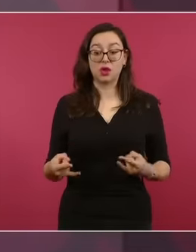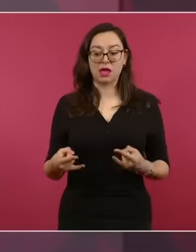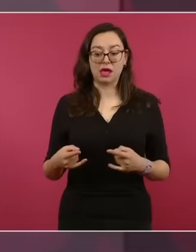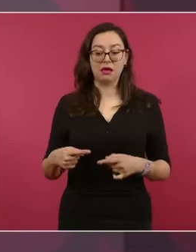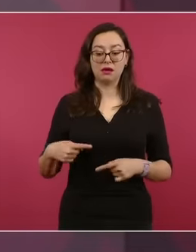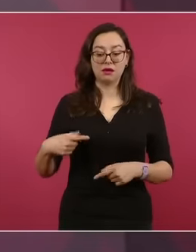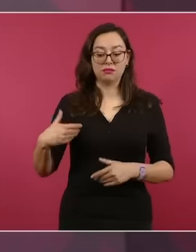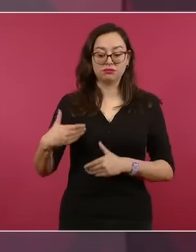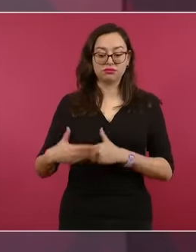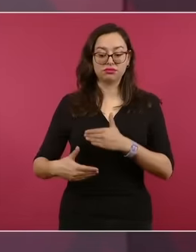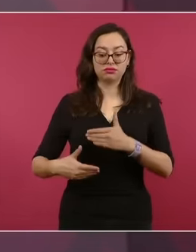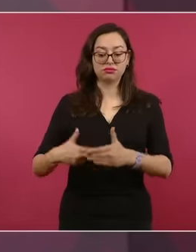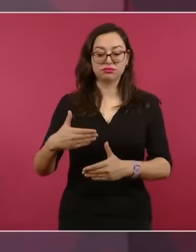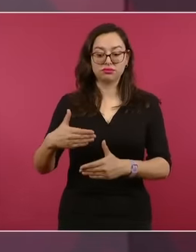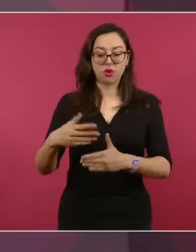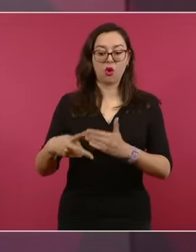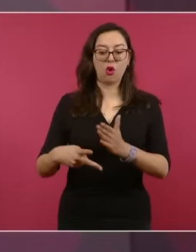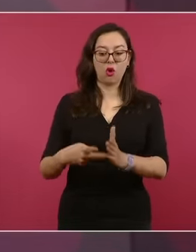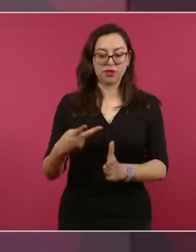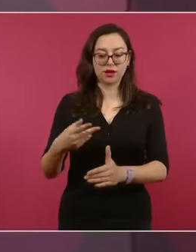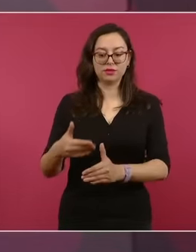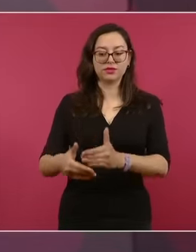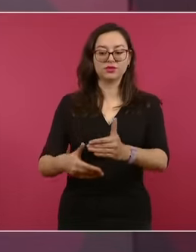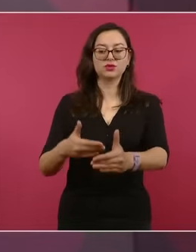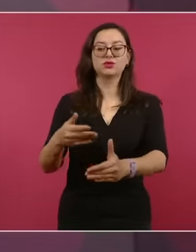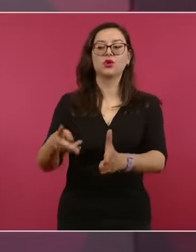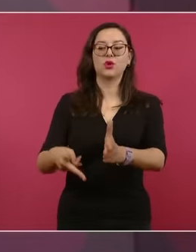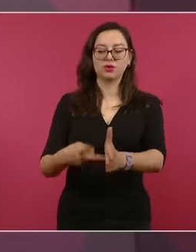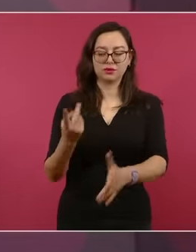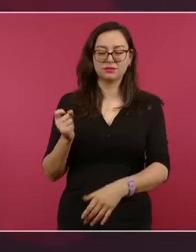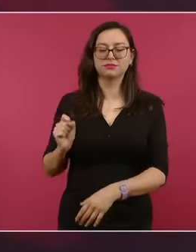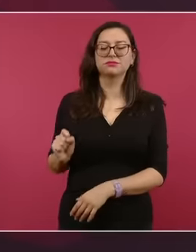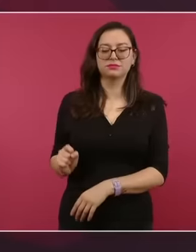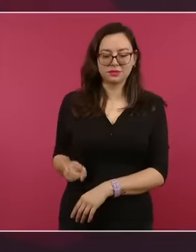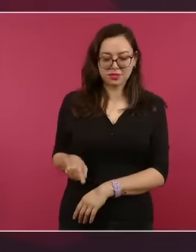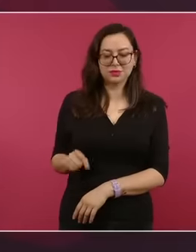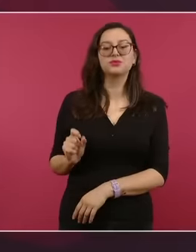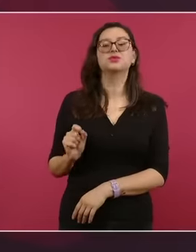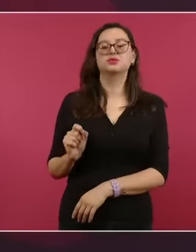la historia sí se repite.